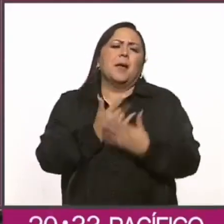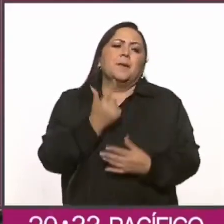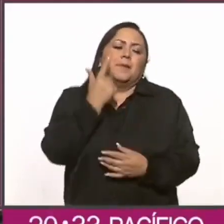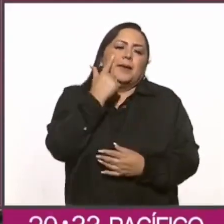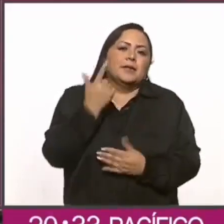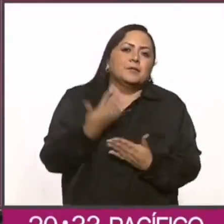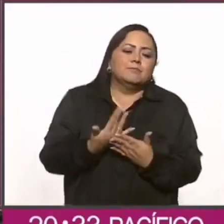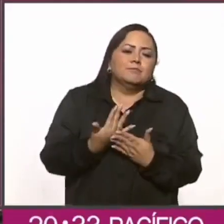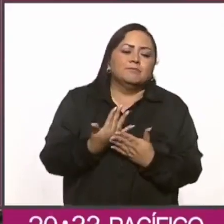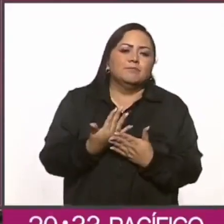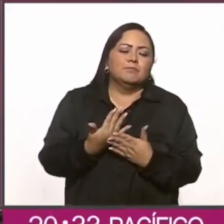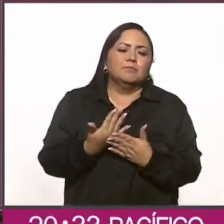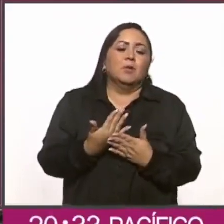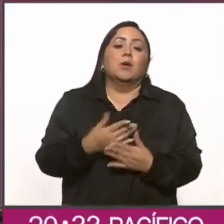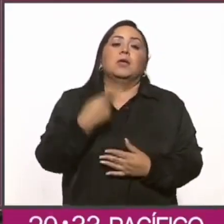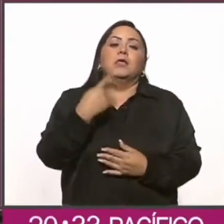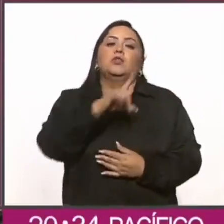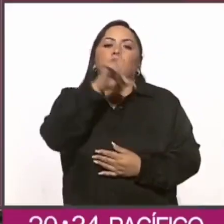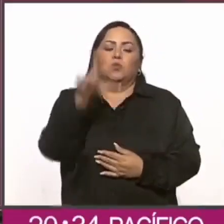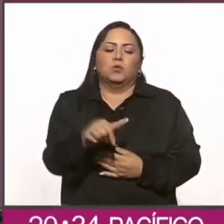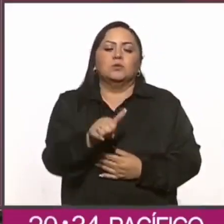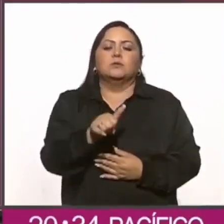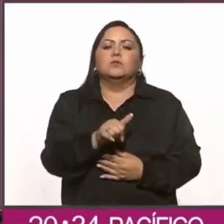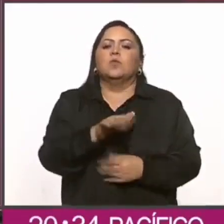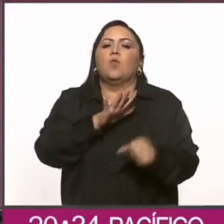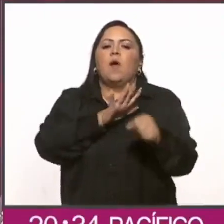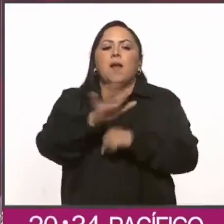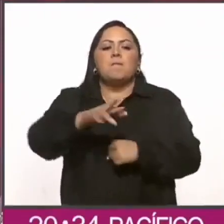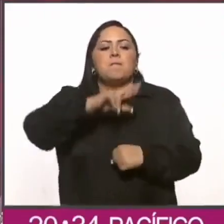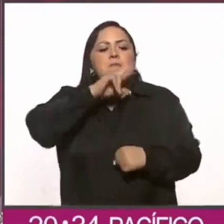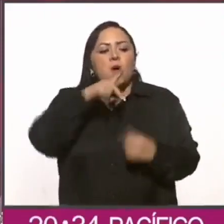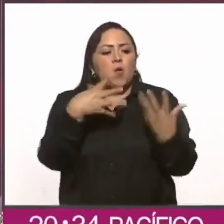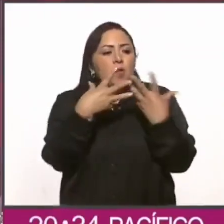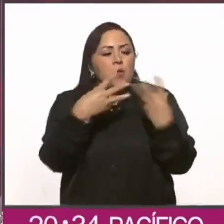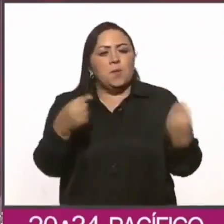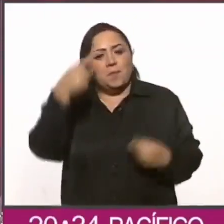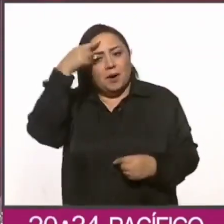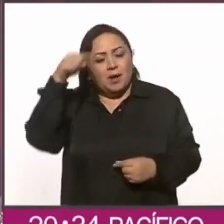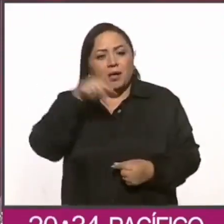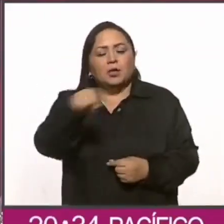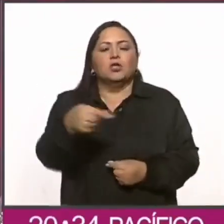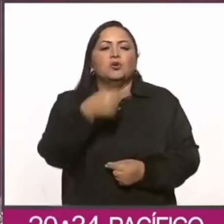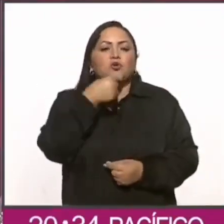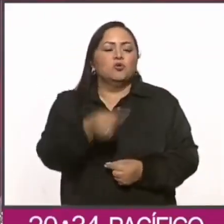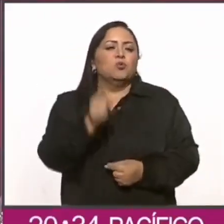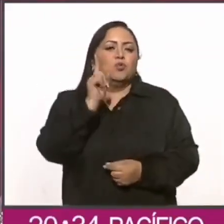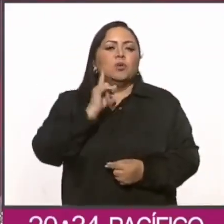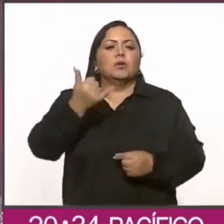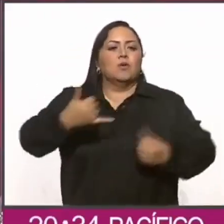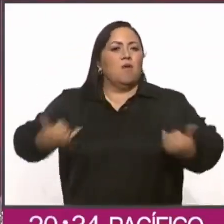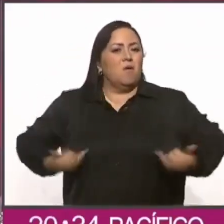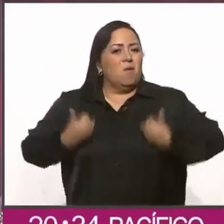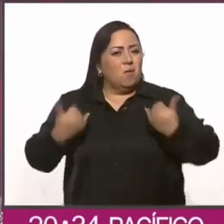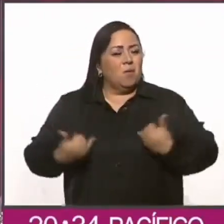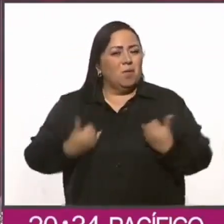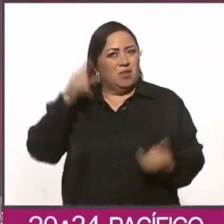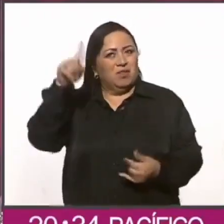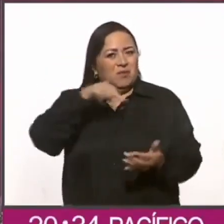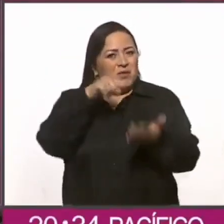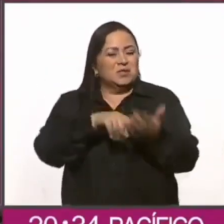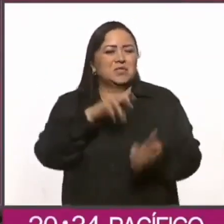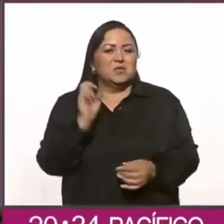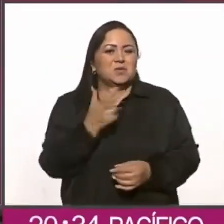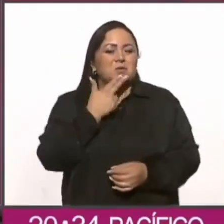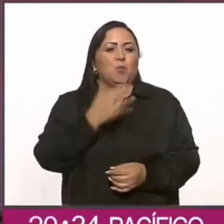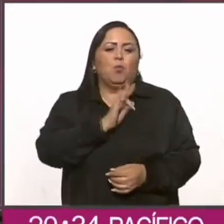determinación que se toma y encontraremos la mejor solución para que las niñas, los niños y adolescentes de Chihuahua